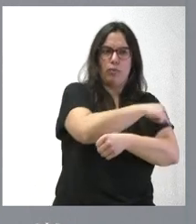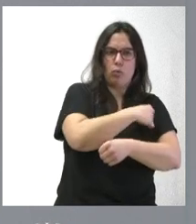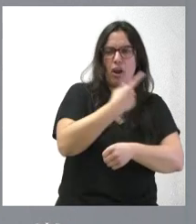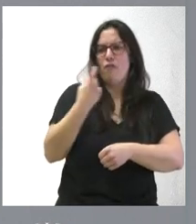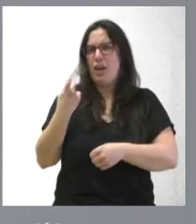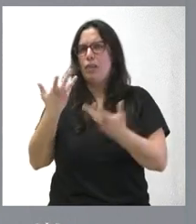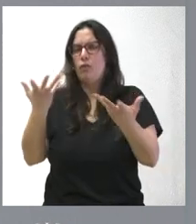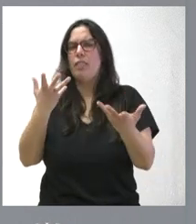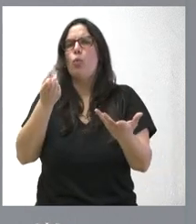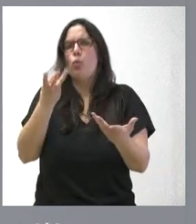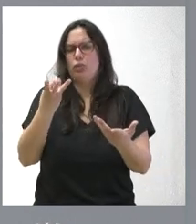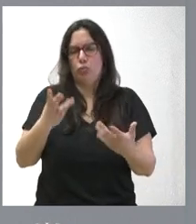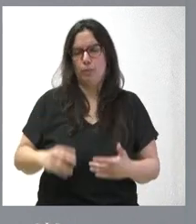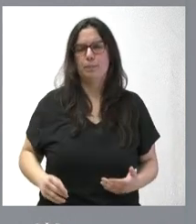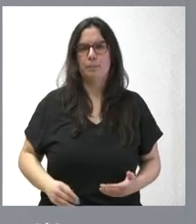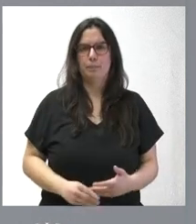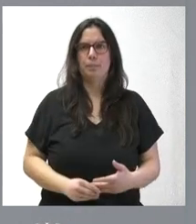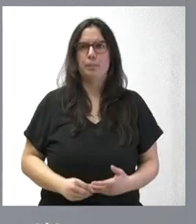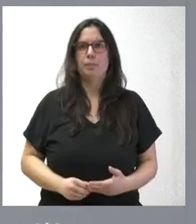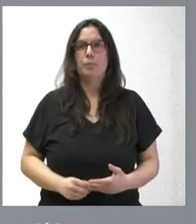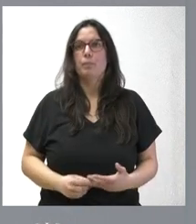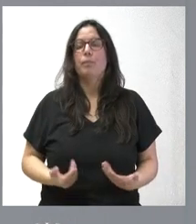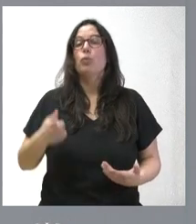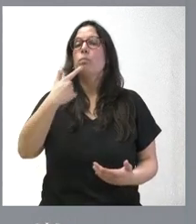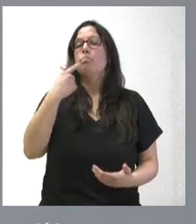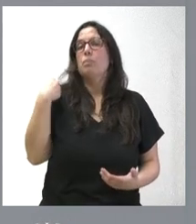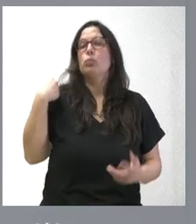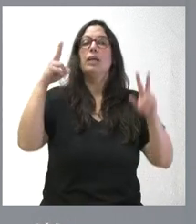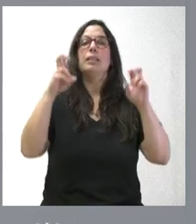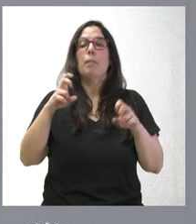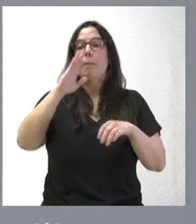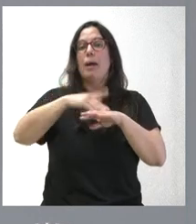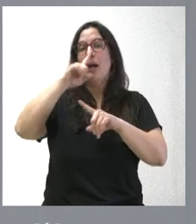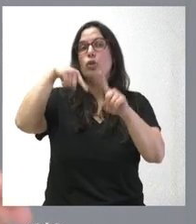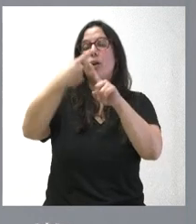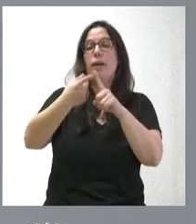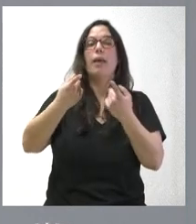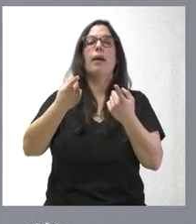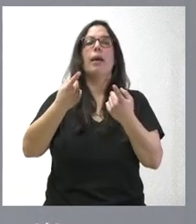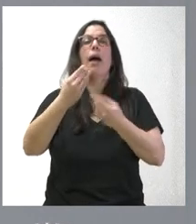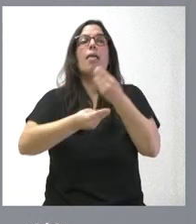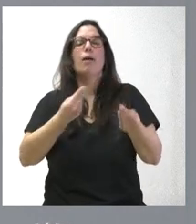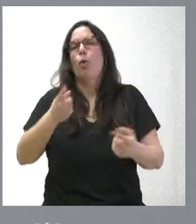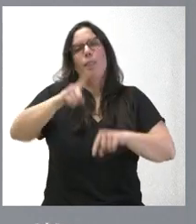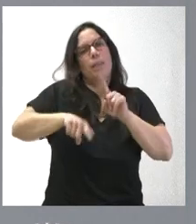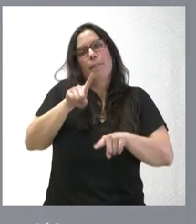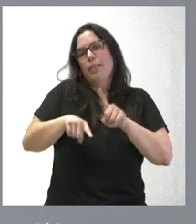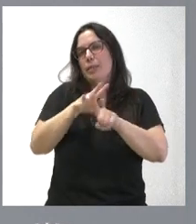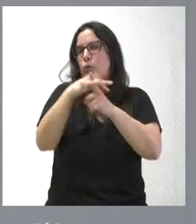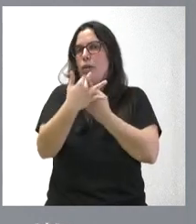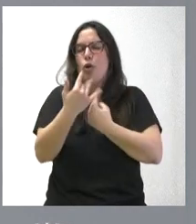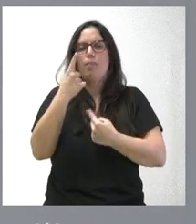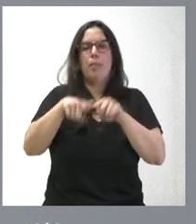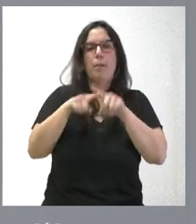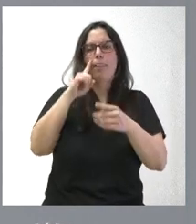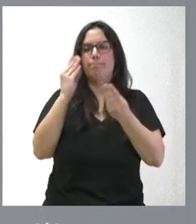disponibles durante esta campaña. Me plantea usted qué podamos hacer el próximo año, pues también dependerá en función de la situación de la evaluación